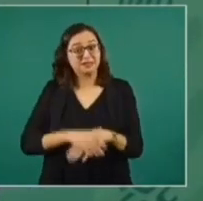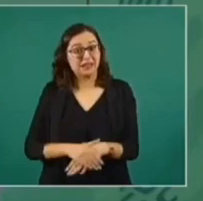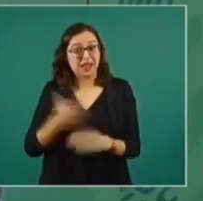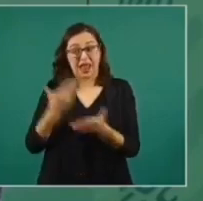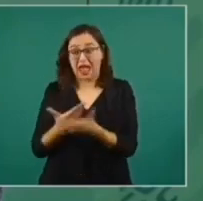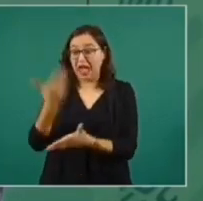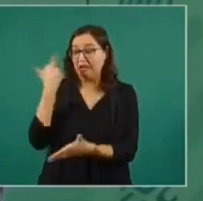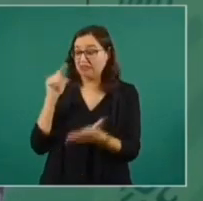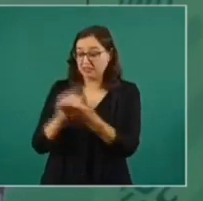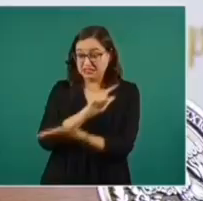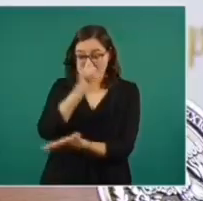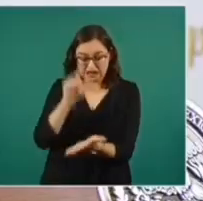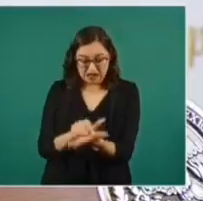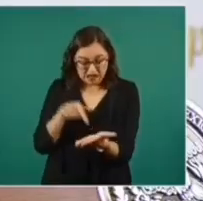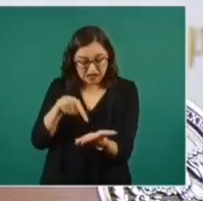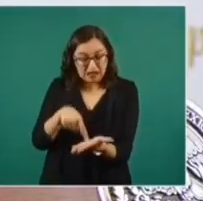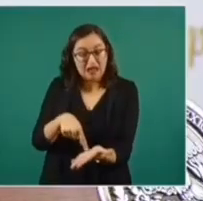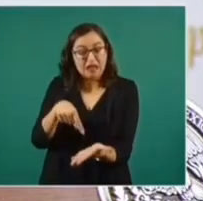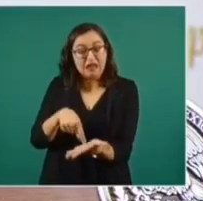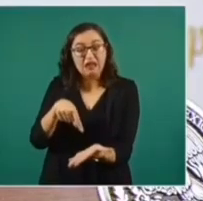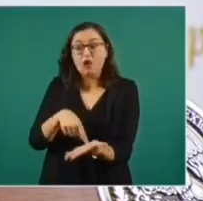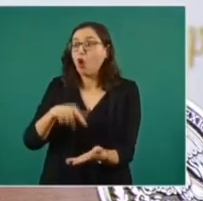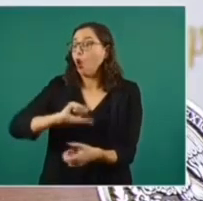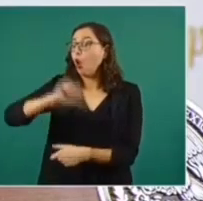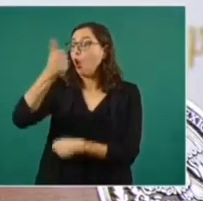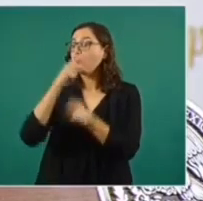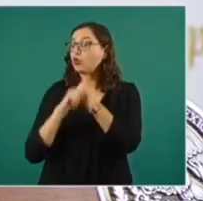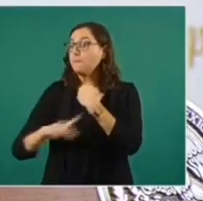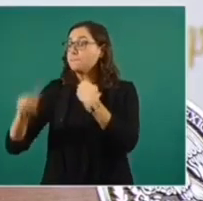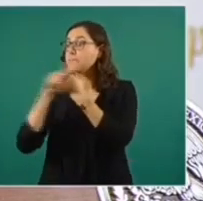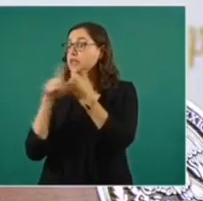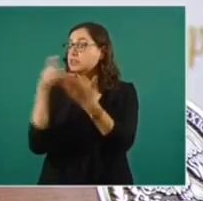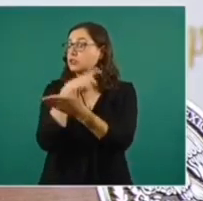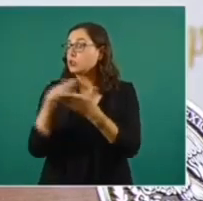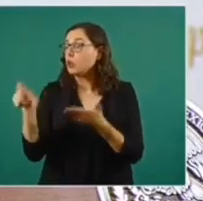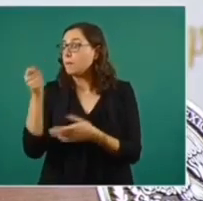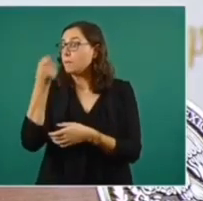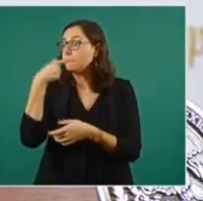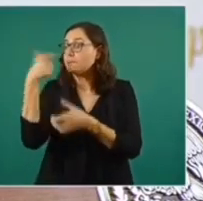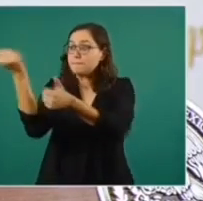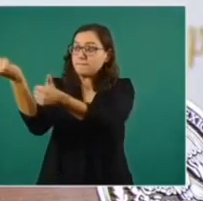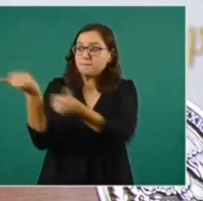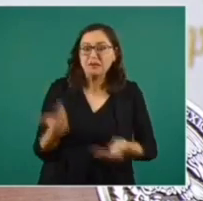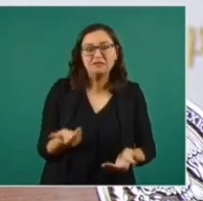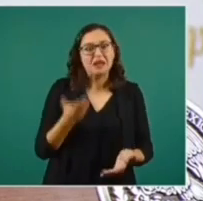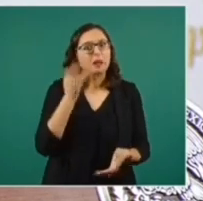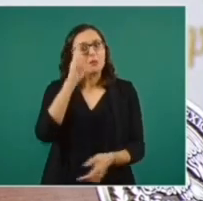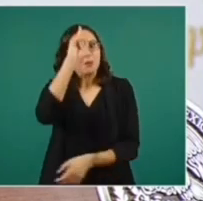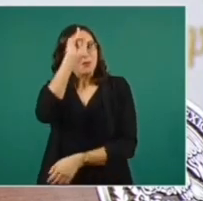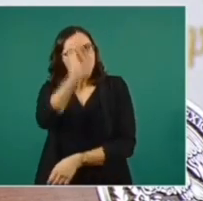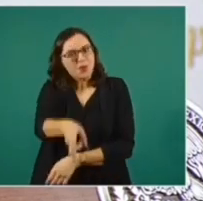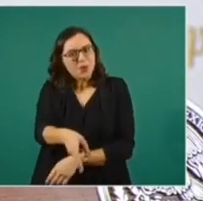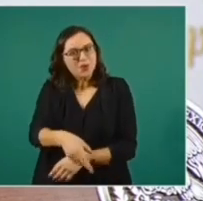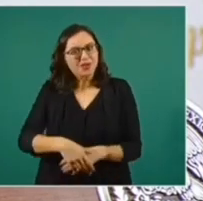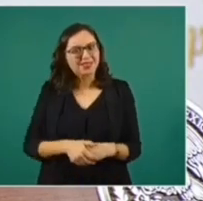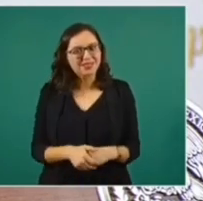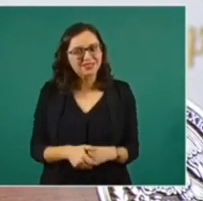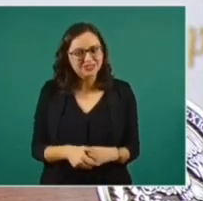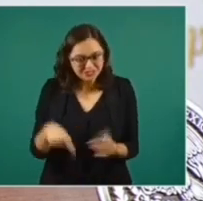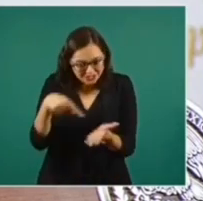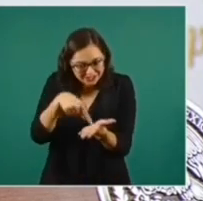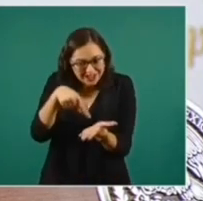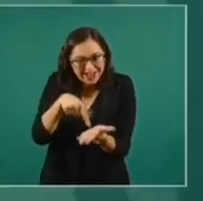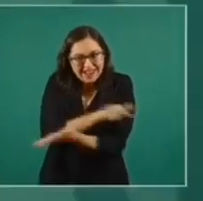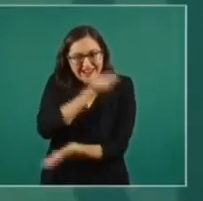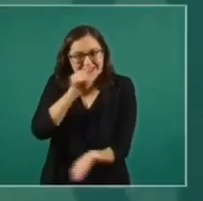porque se protegía este negocio jugoso de